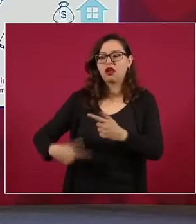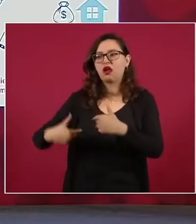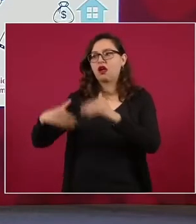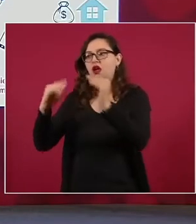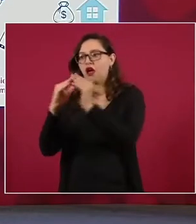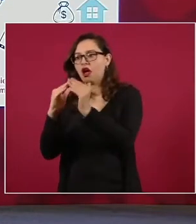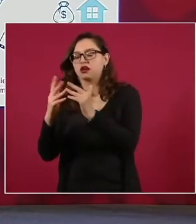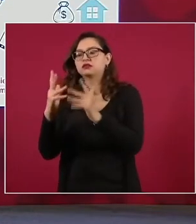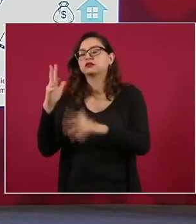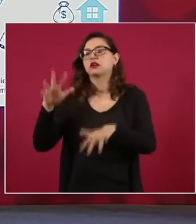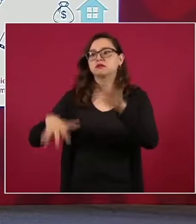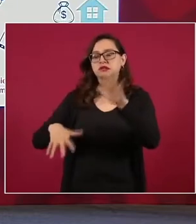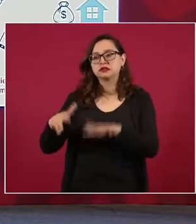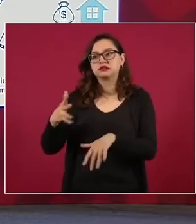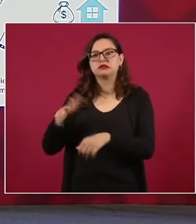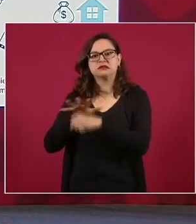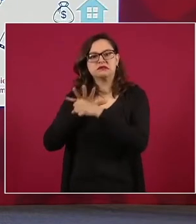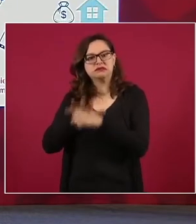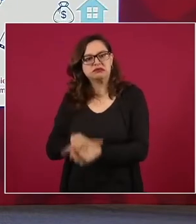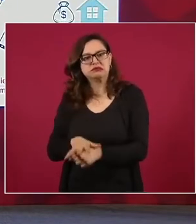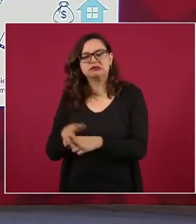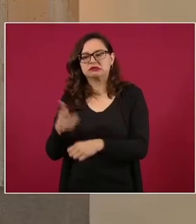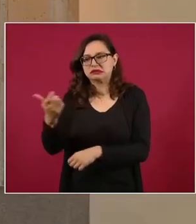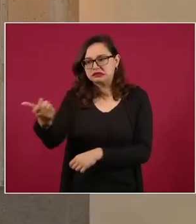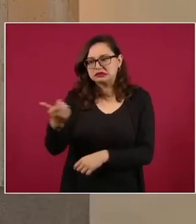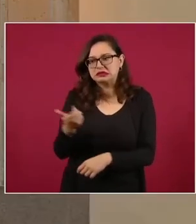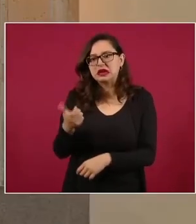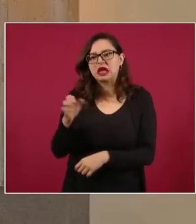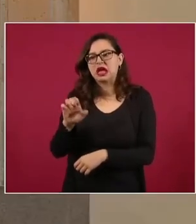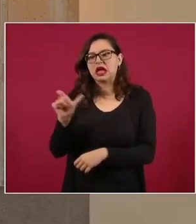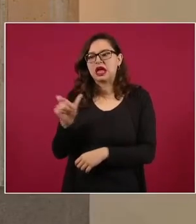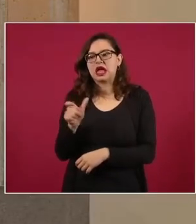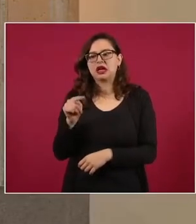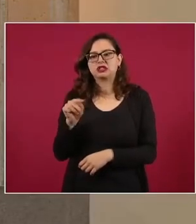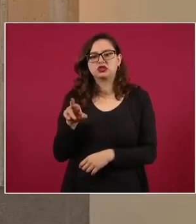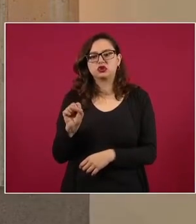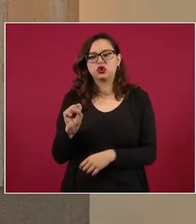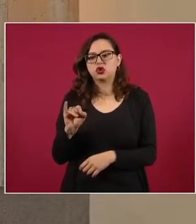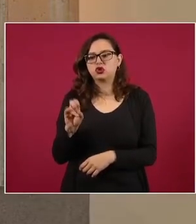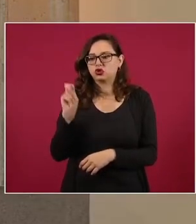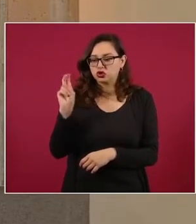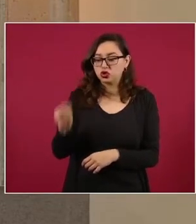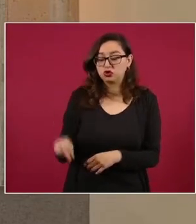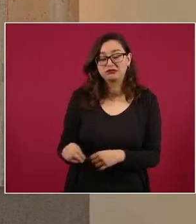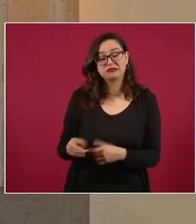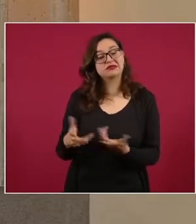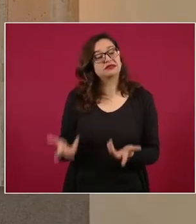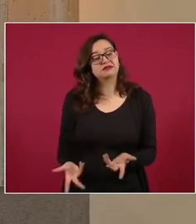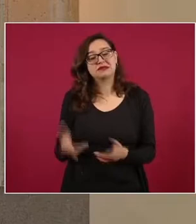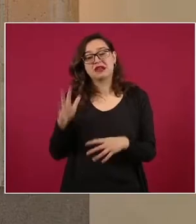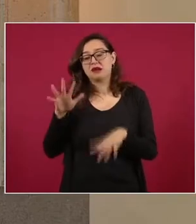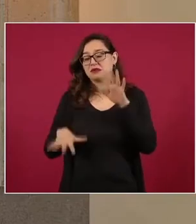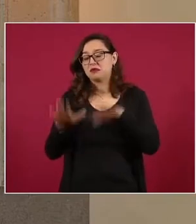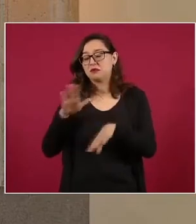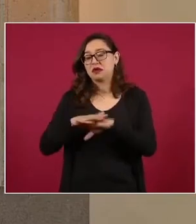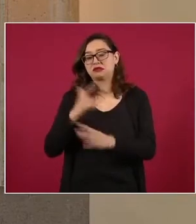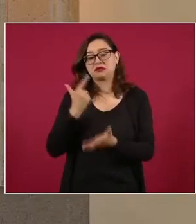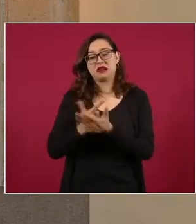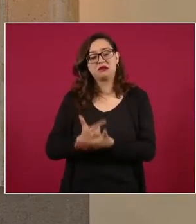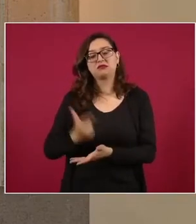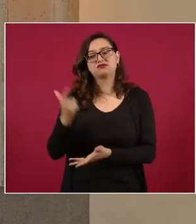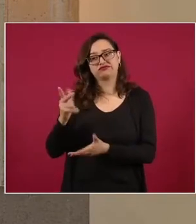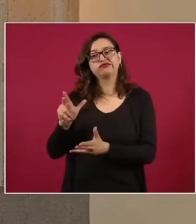casos más extremos, privación de la vida, es decir, homicidio. Una vez que hacen todas las alteraciones, inscriben las nuevas